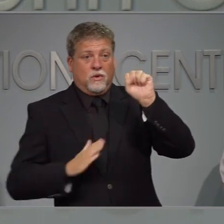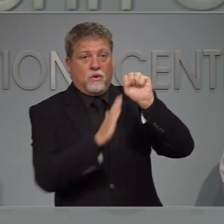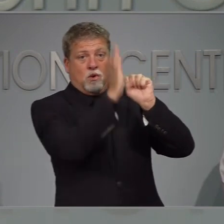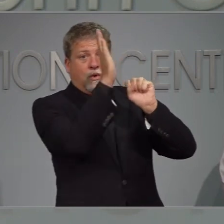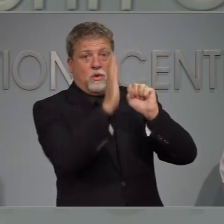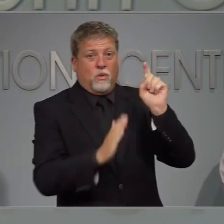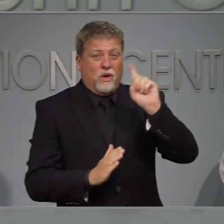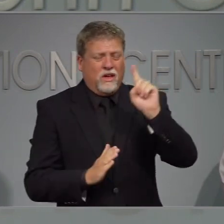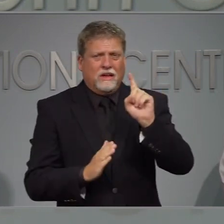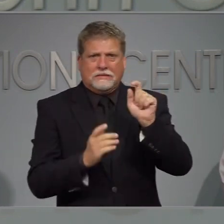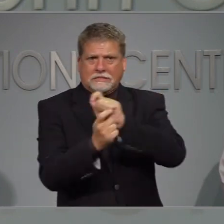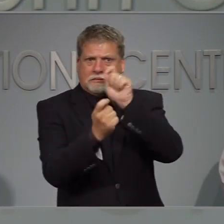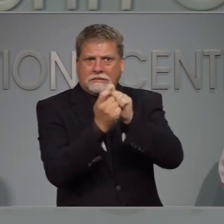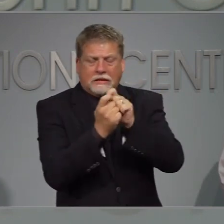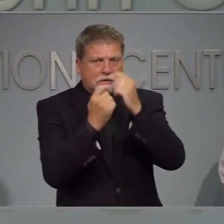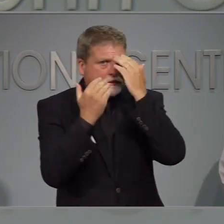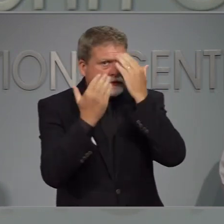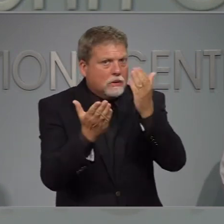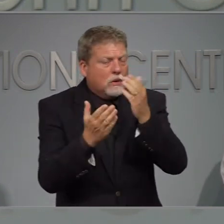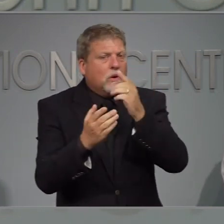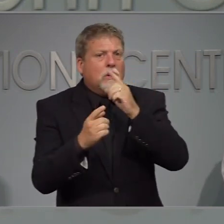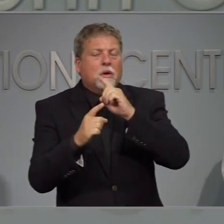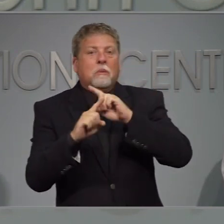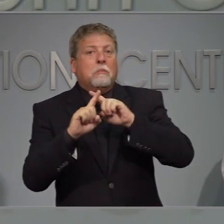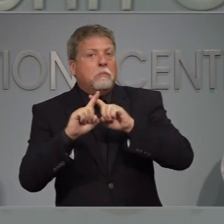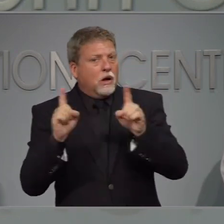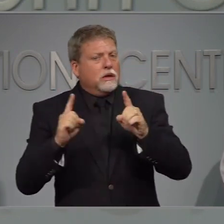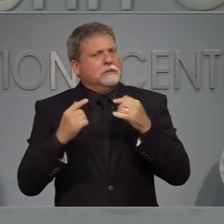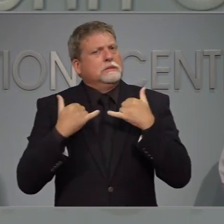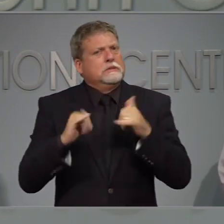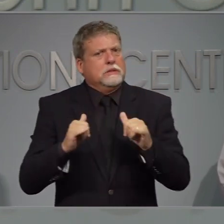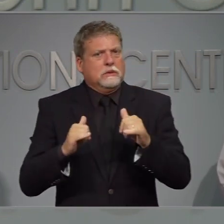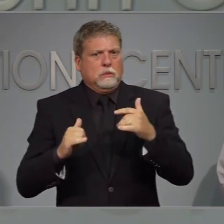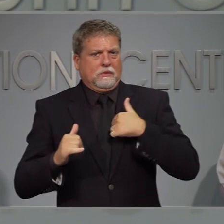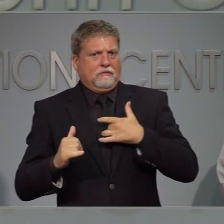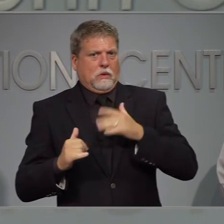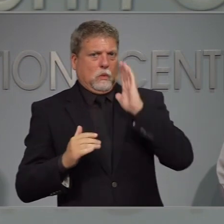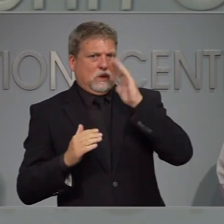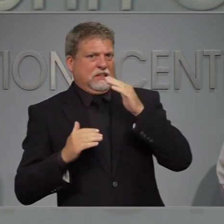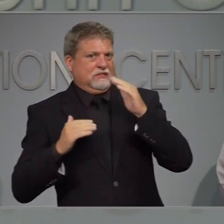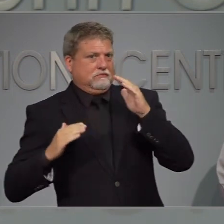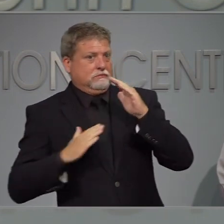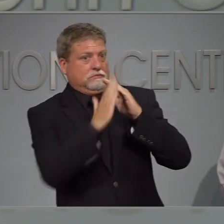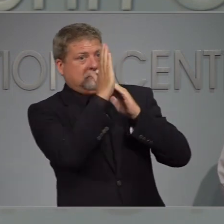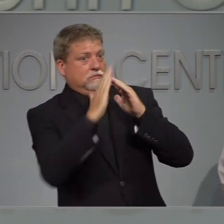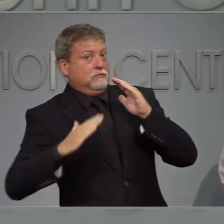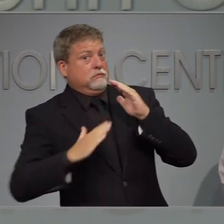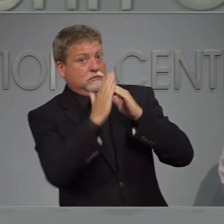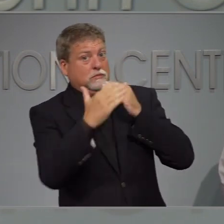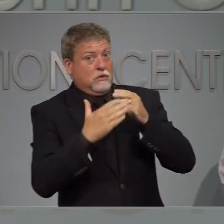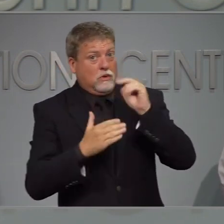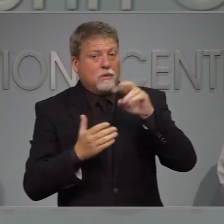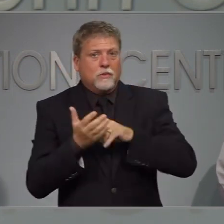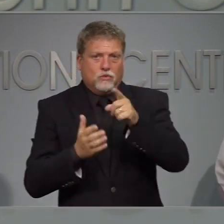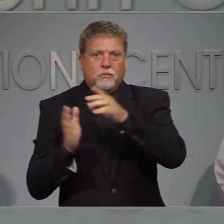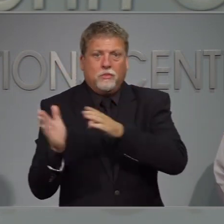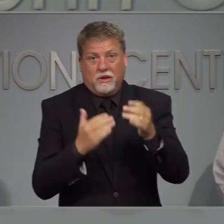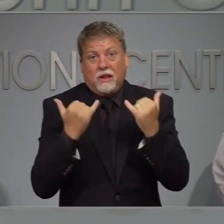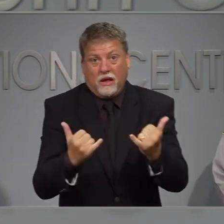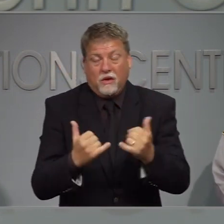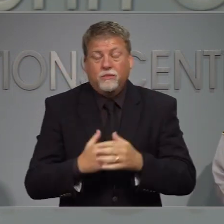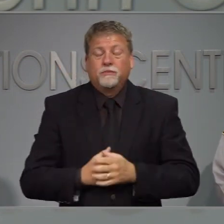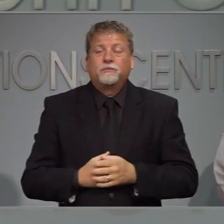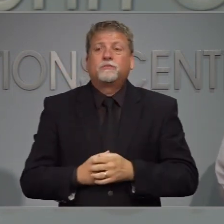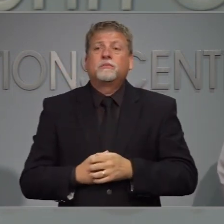cambiando en base a los distintos modelos ahora es el momento para que los habitantes de Carolina del Norte se preparen las